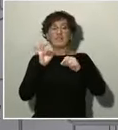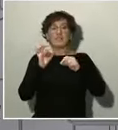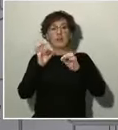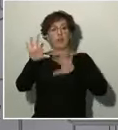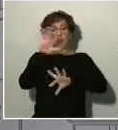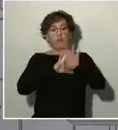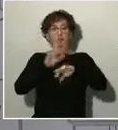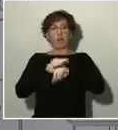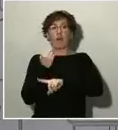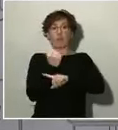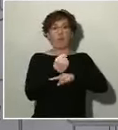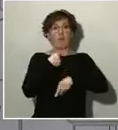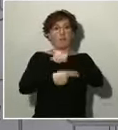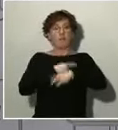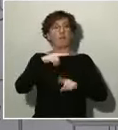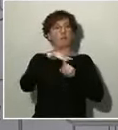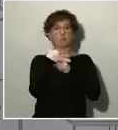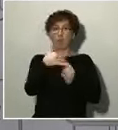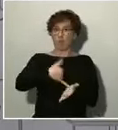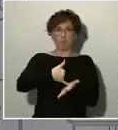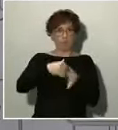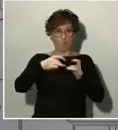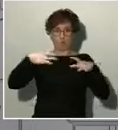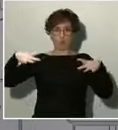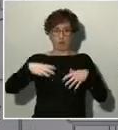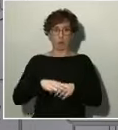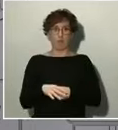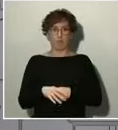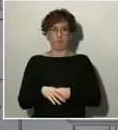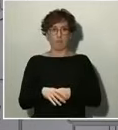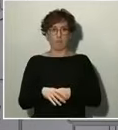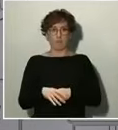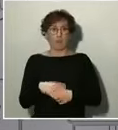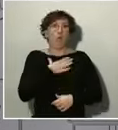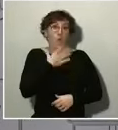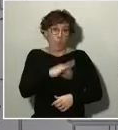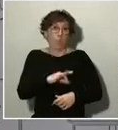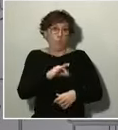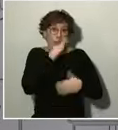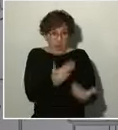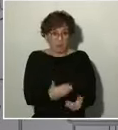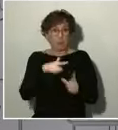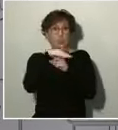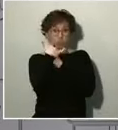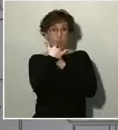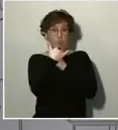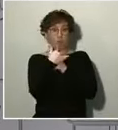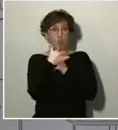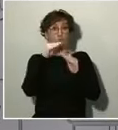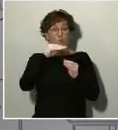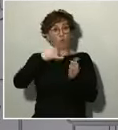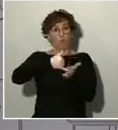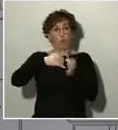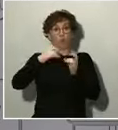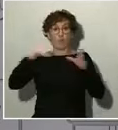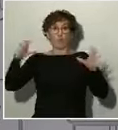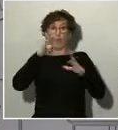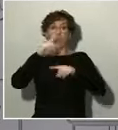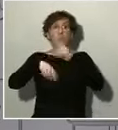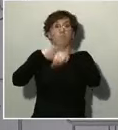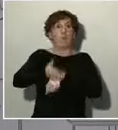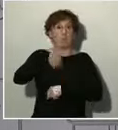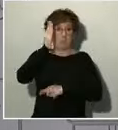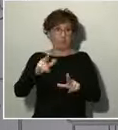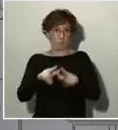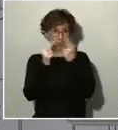o que puedan haber devenido en situación vulnerable como consecuencia del impacto económico y social que están teniendo estas medidas. Medidas